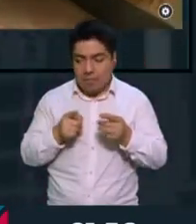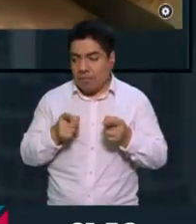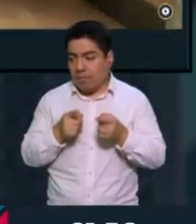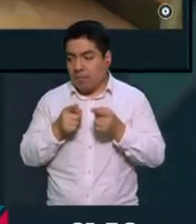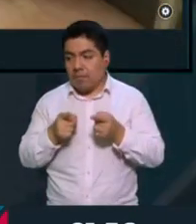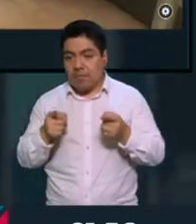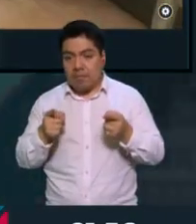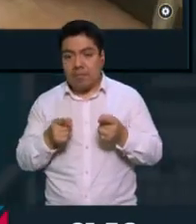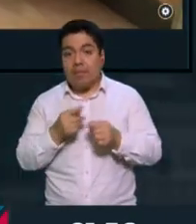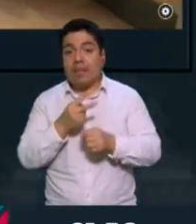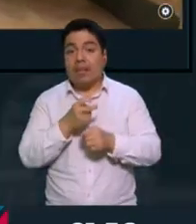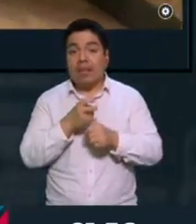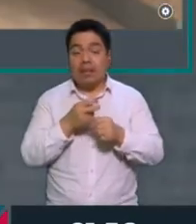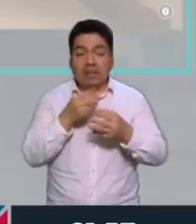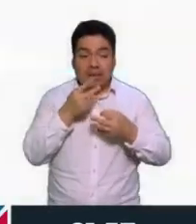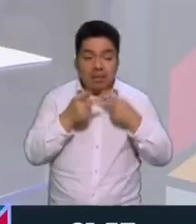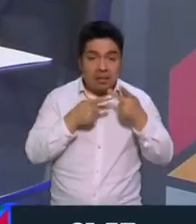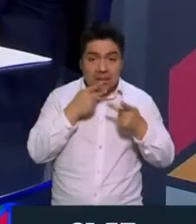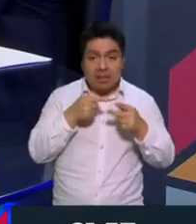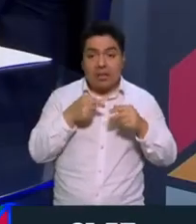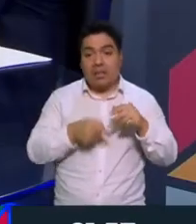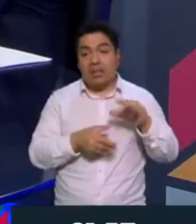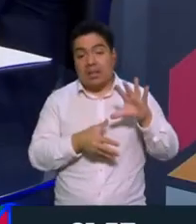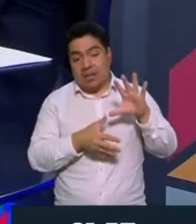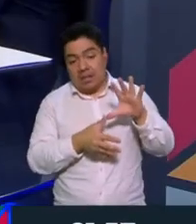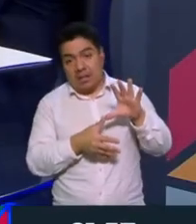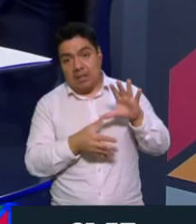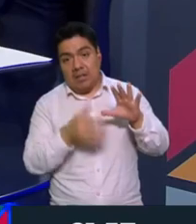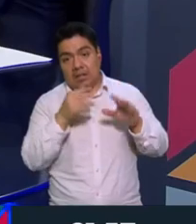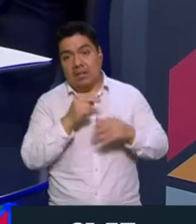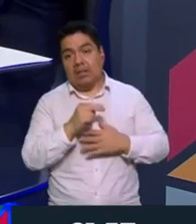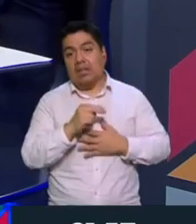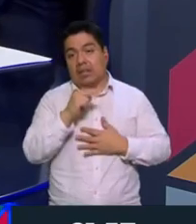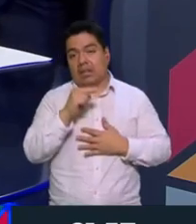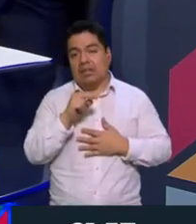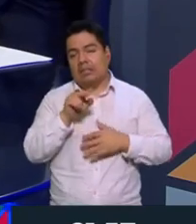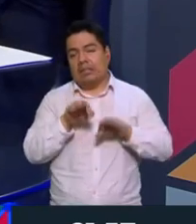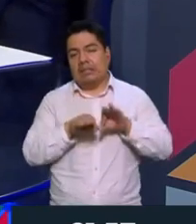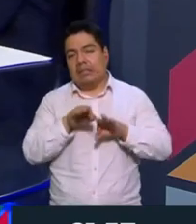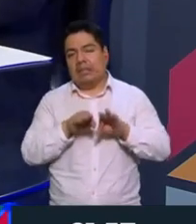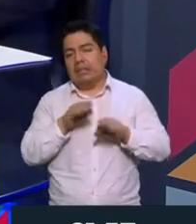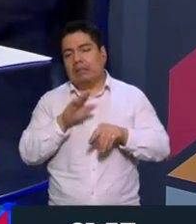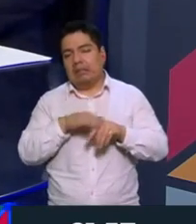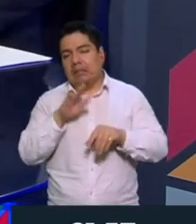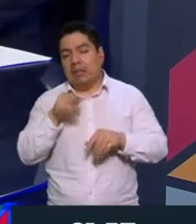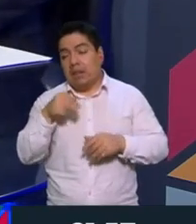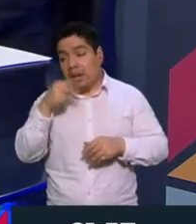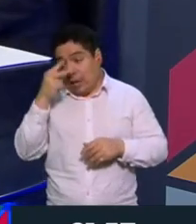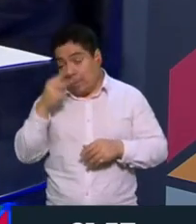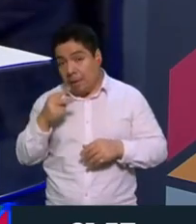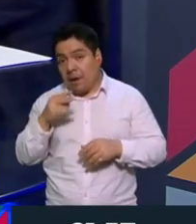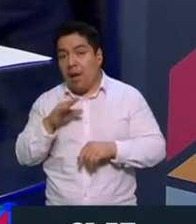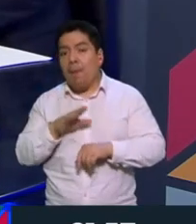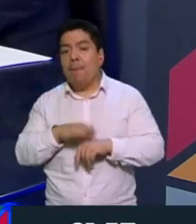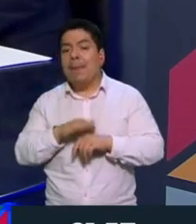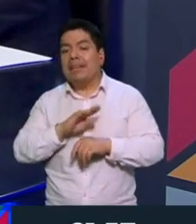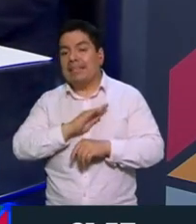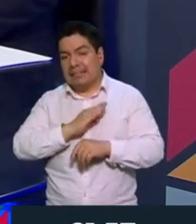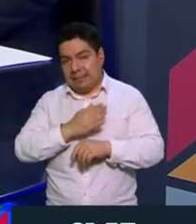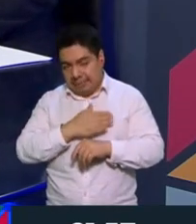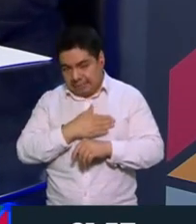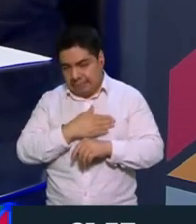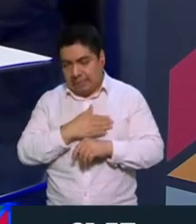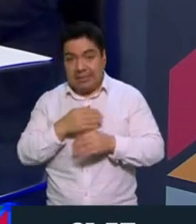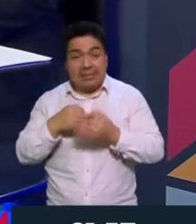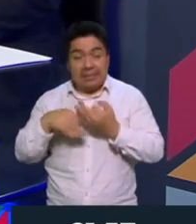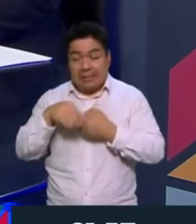La segunda más hablada del mundo, pero la más hablada de nuestro continente, aunque desde el norte se intente plantear lo contrario. Y México es el país que más habla español del mundo. De